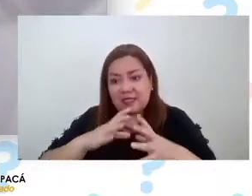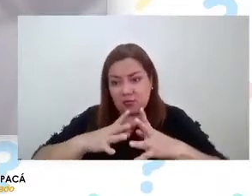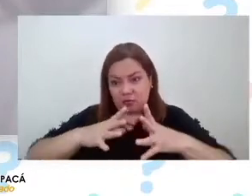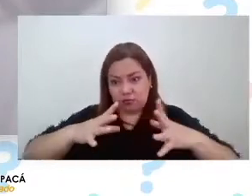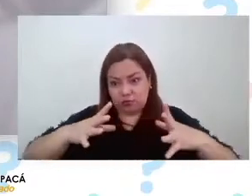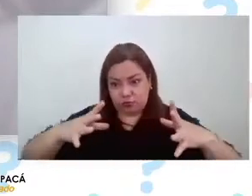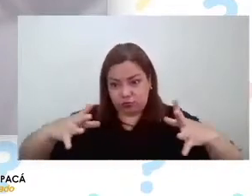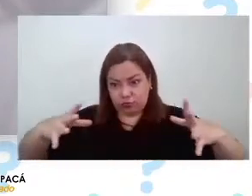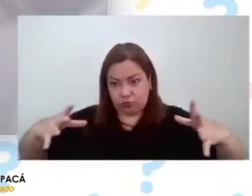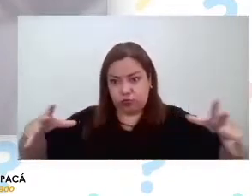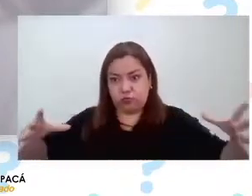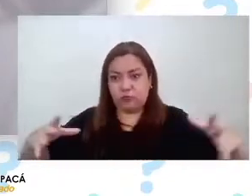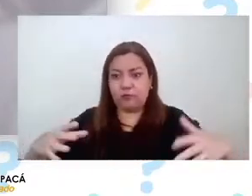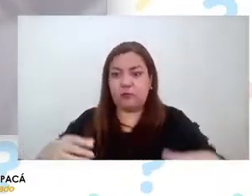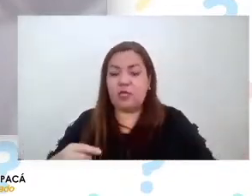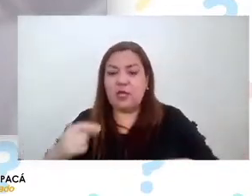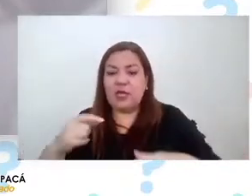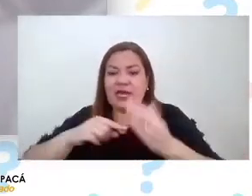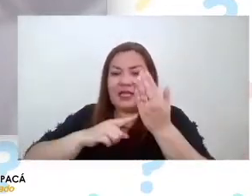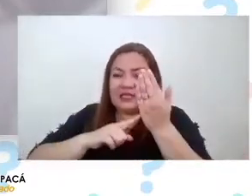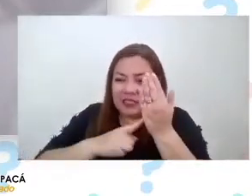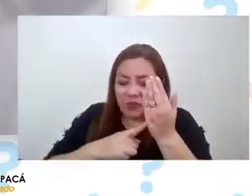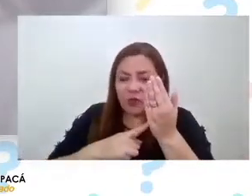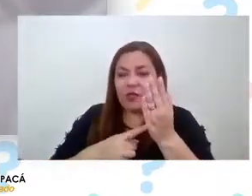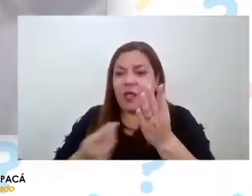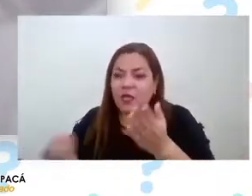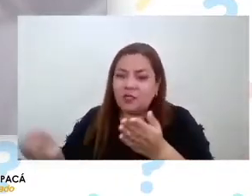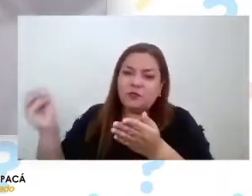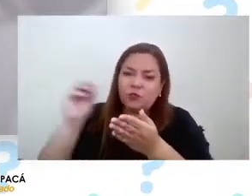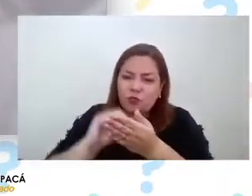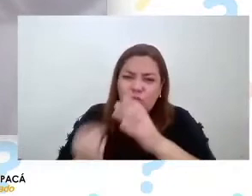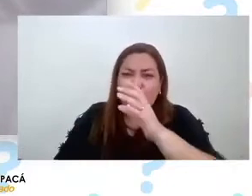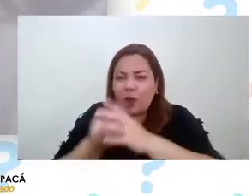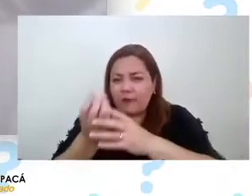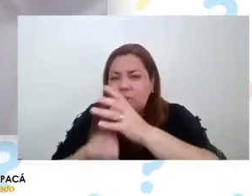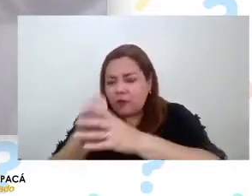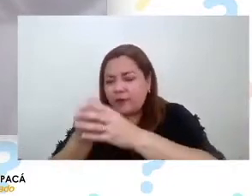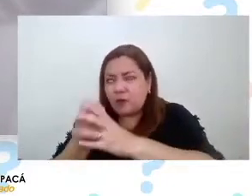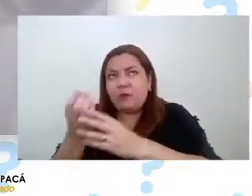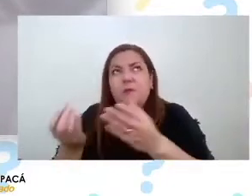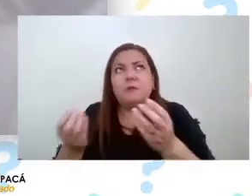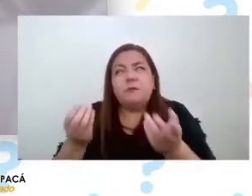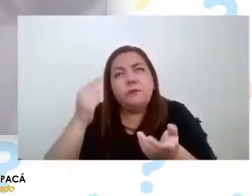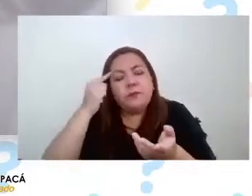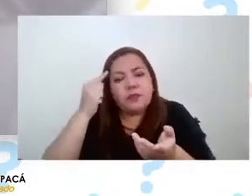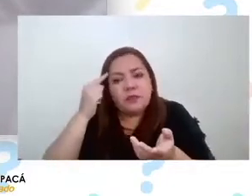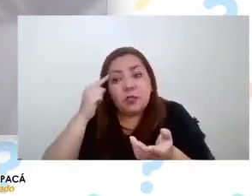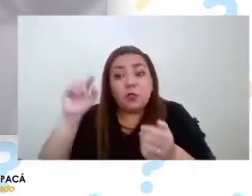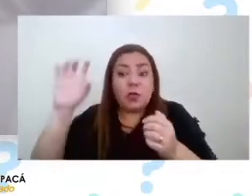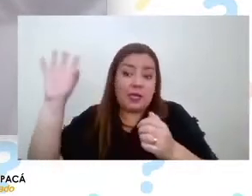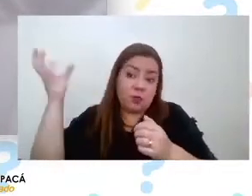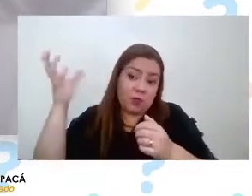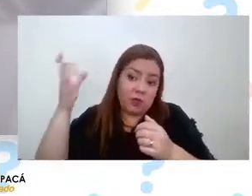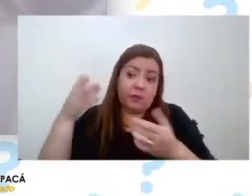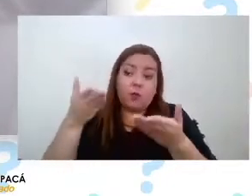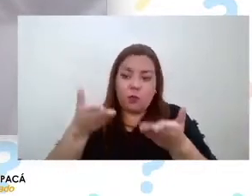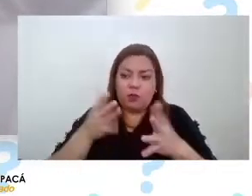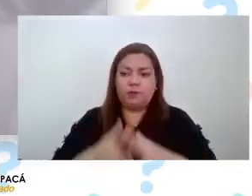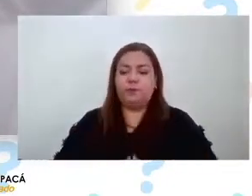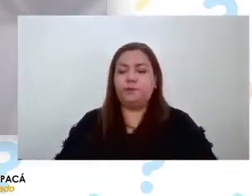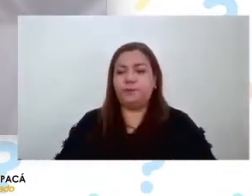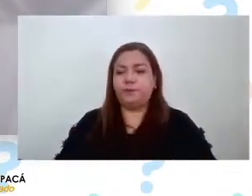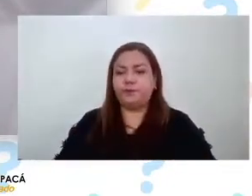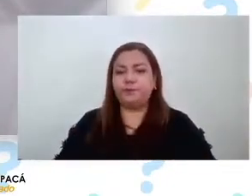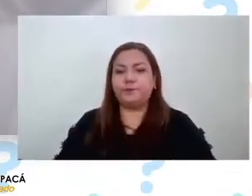cuáles son las tecnologías y las innovaciones y el futuro pensando en este tipo de climas de